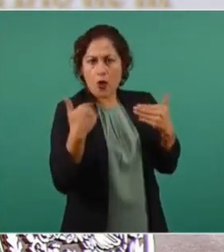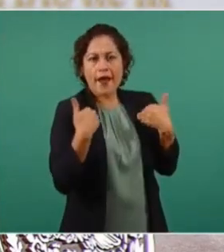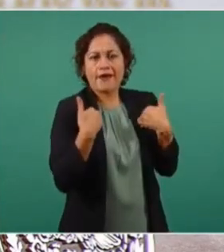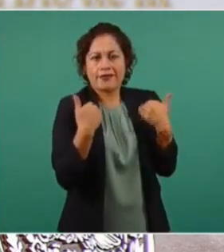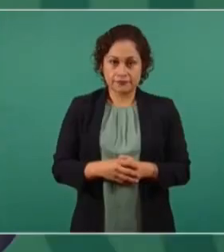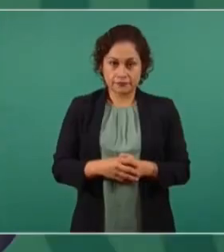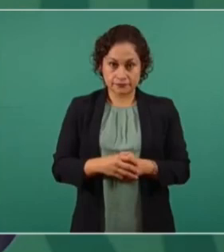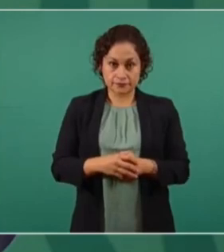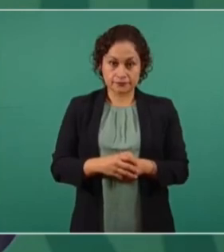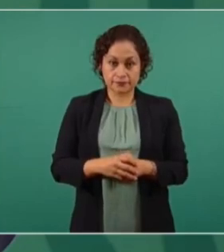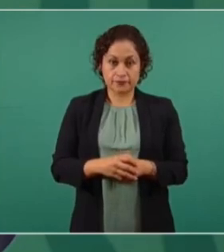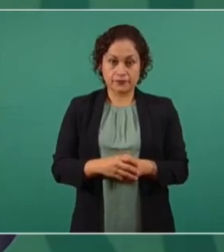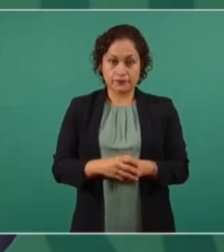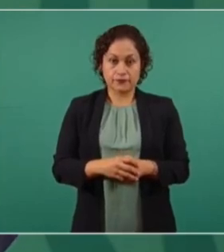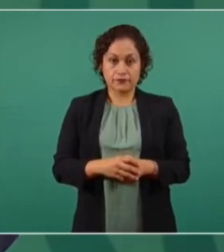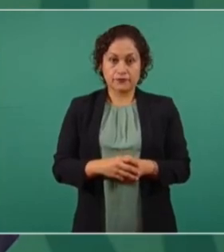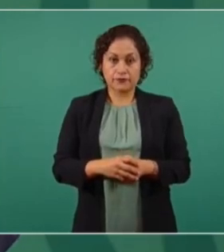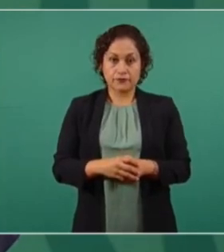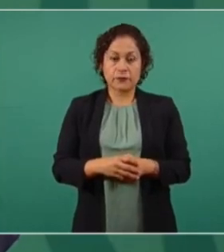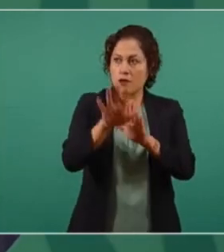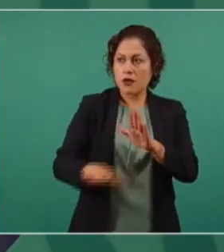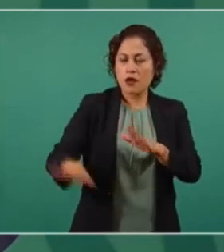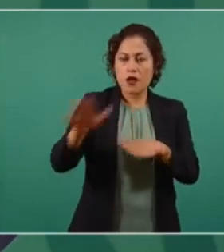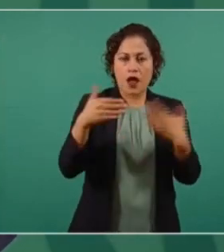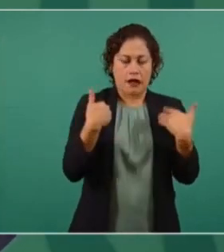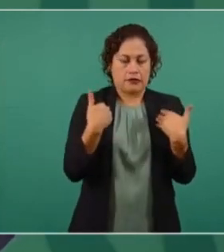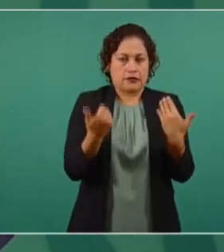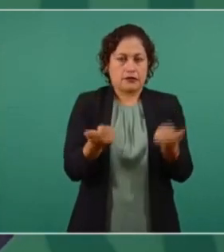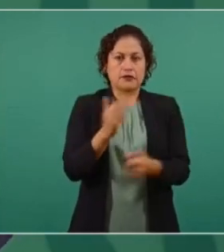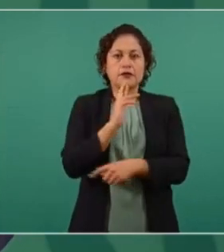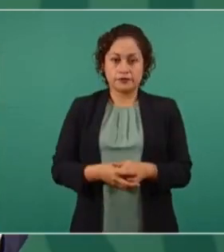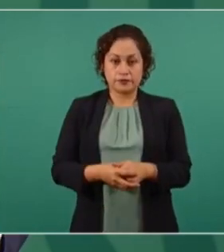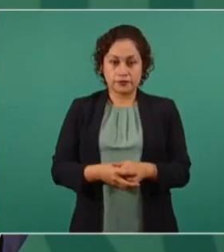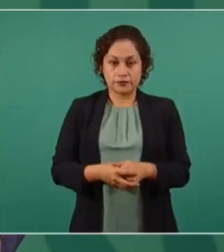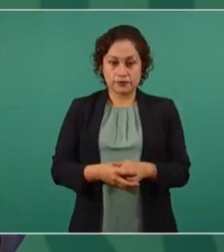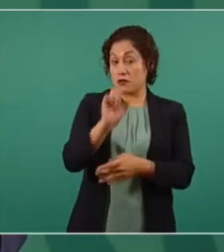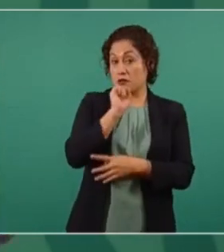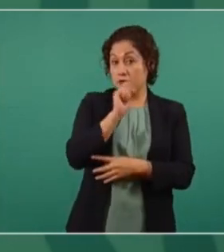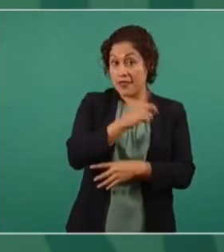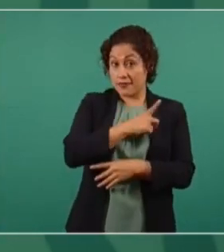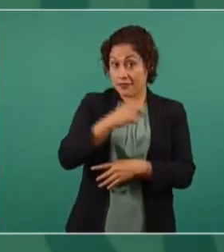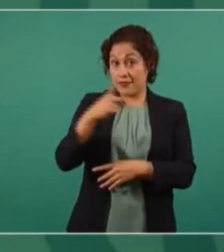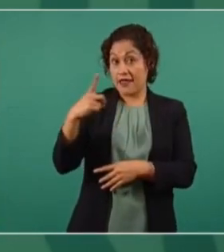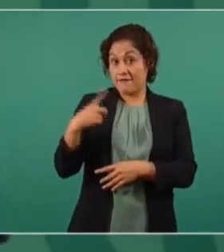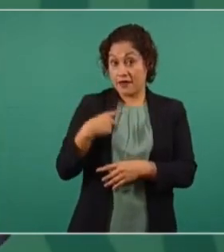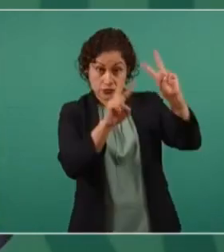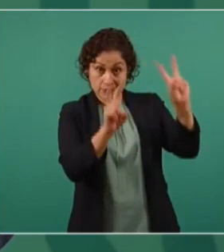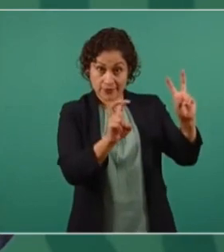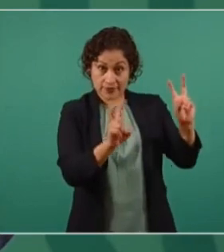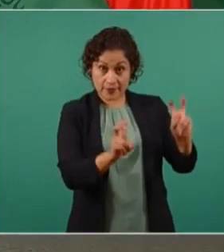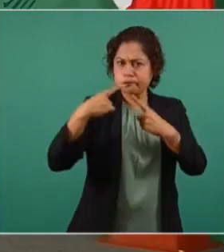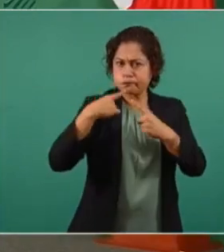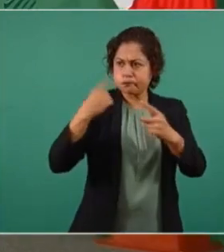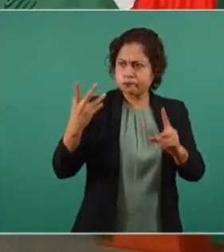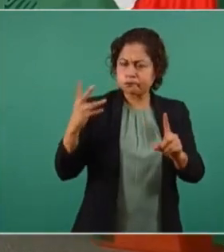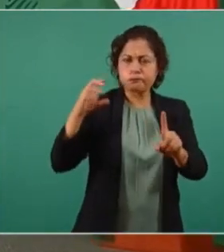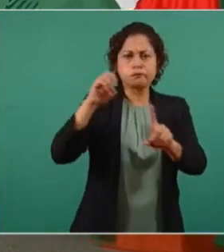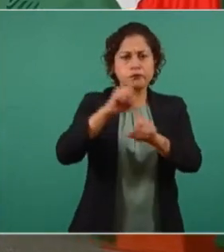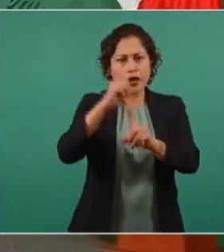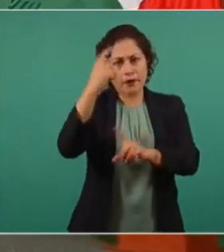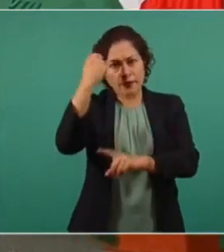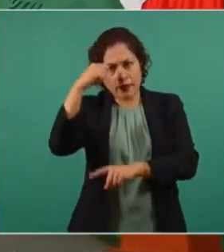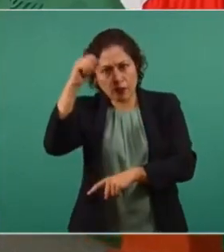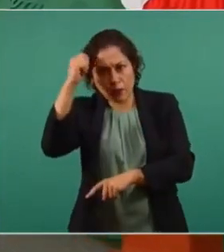se ponen estos ejemplos. Además de que hay que teorizar sobre estos fenómenos sociales, porque